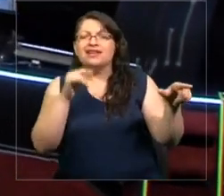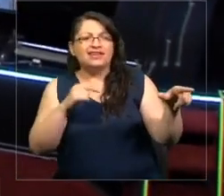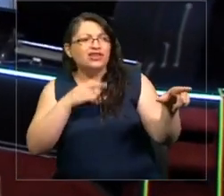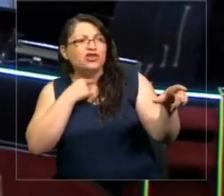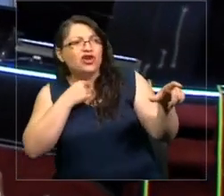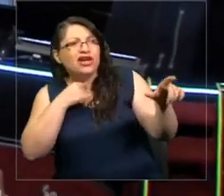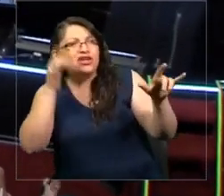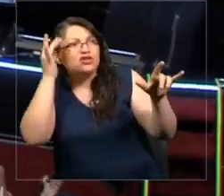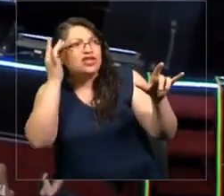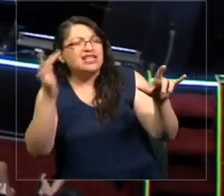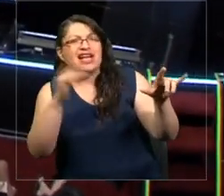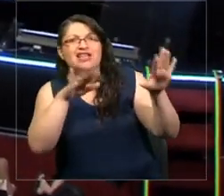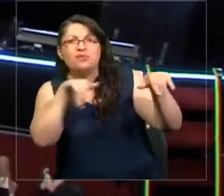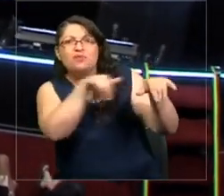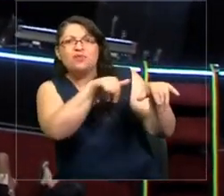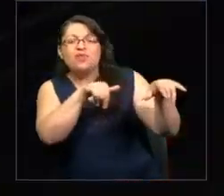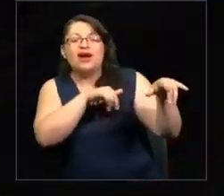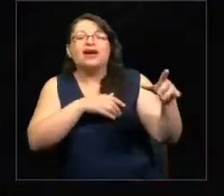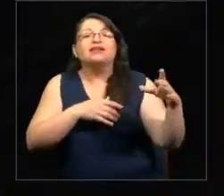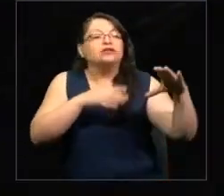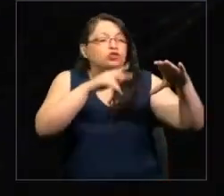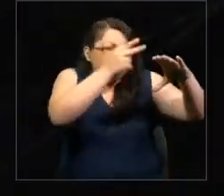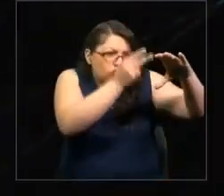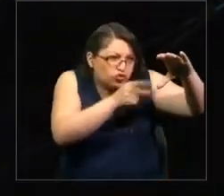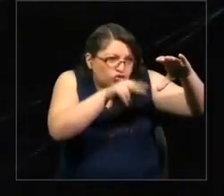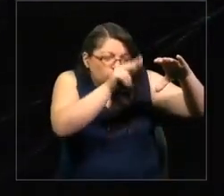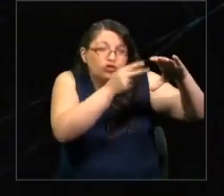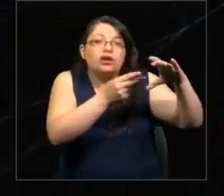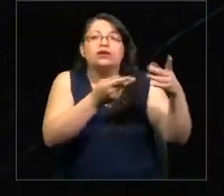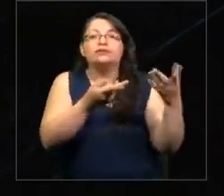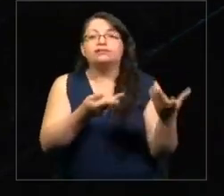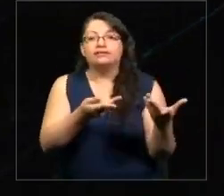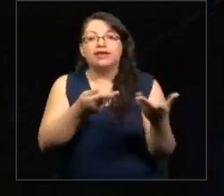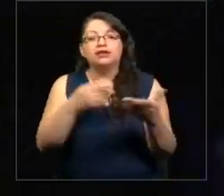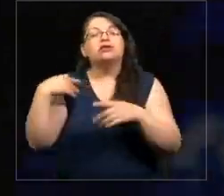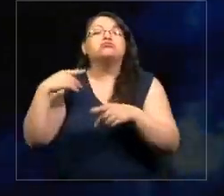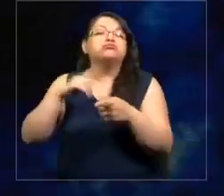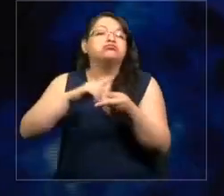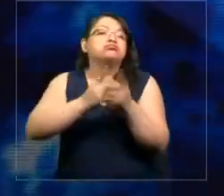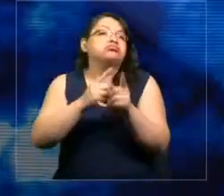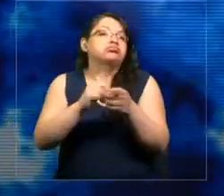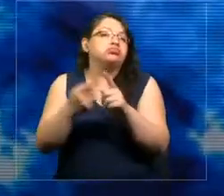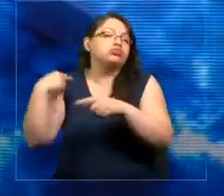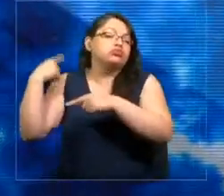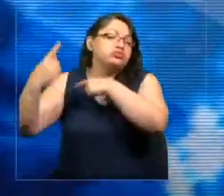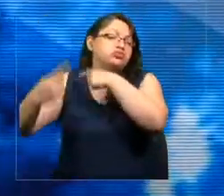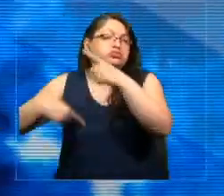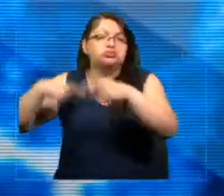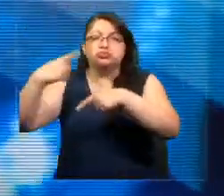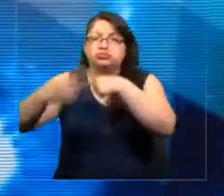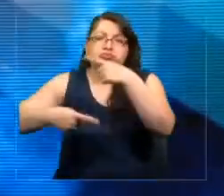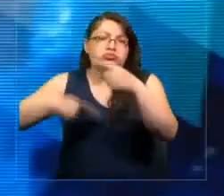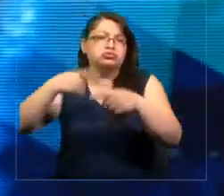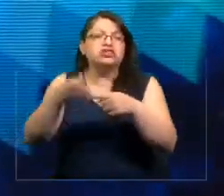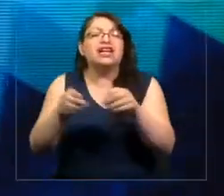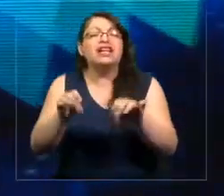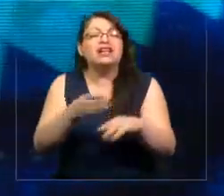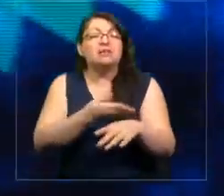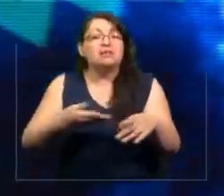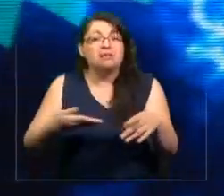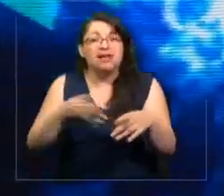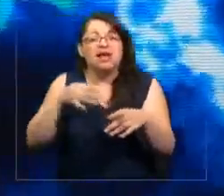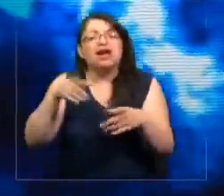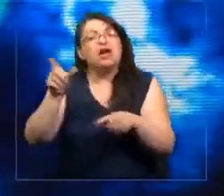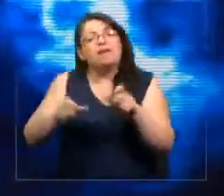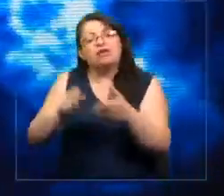tan innovador como mis colegas. Y esta brecha se ha mantenido a lo largo de la historia. En la Edad Media, los escribanos podían